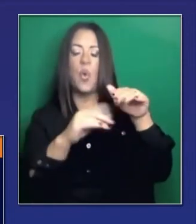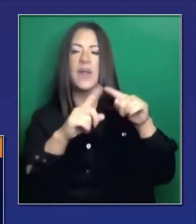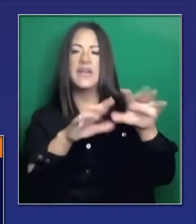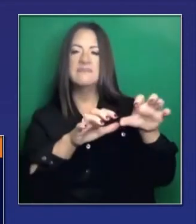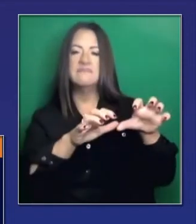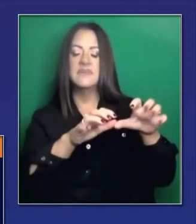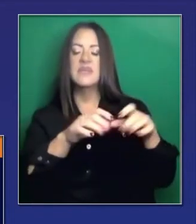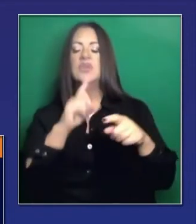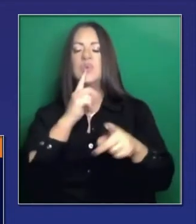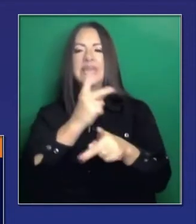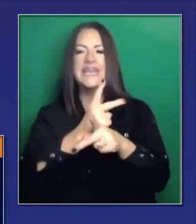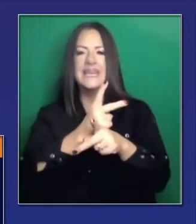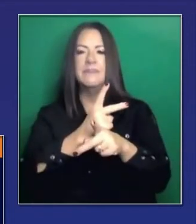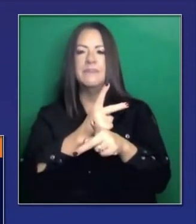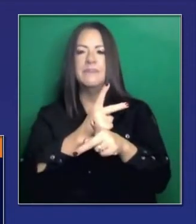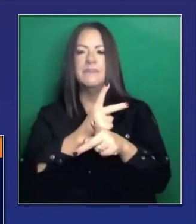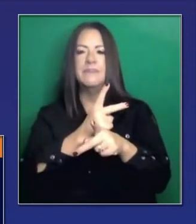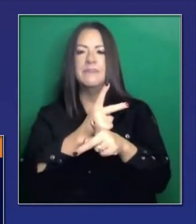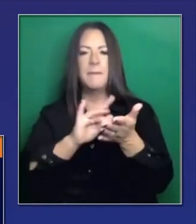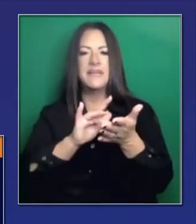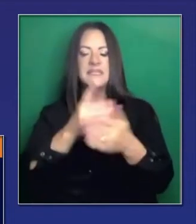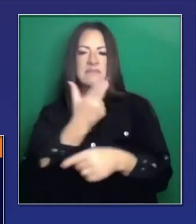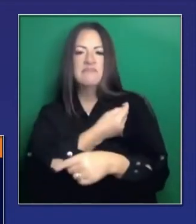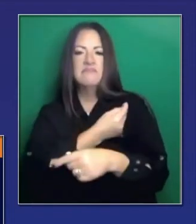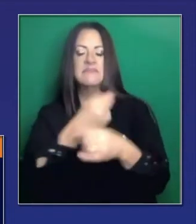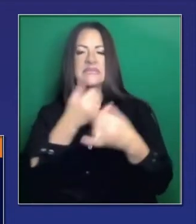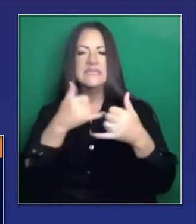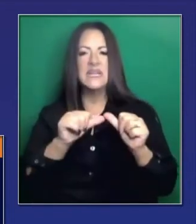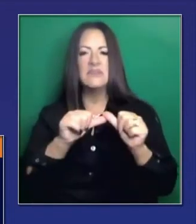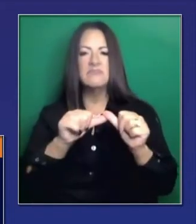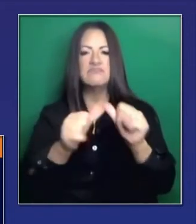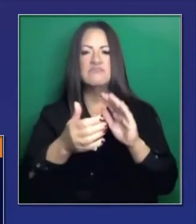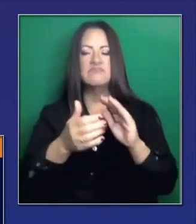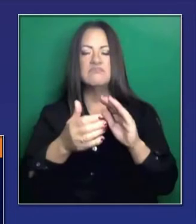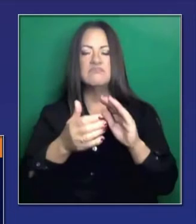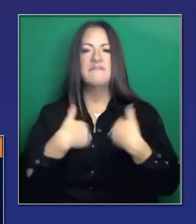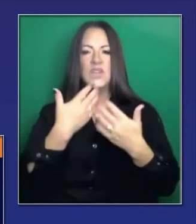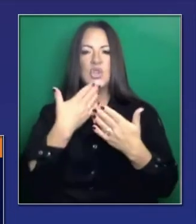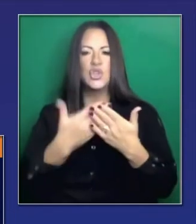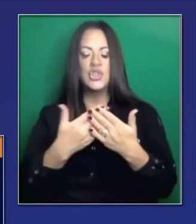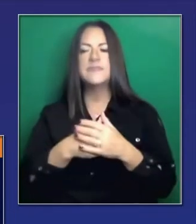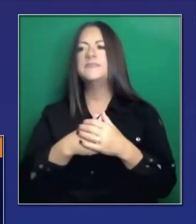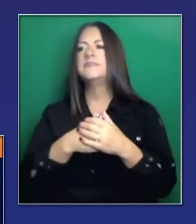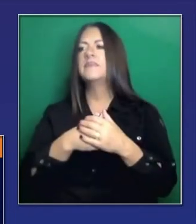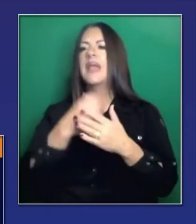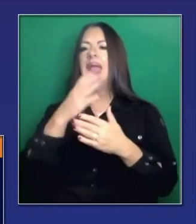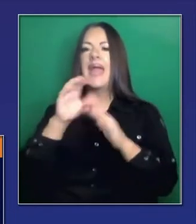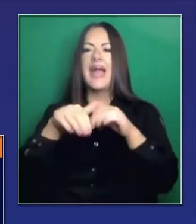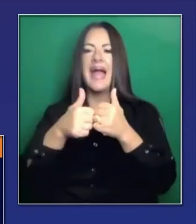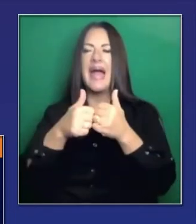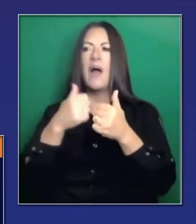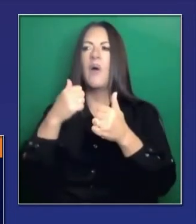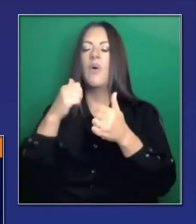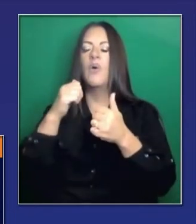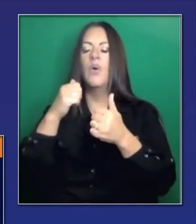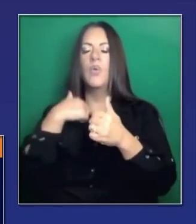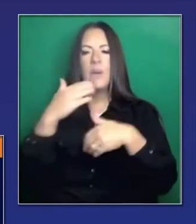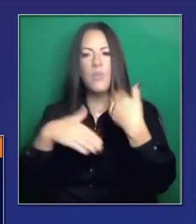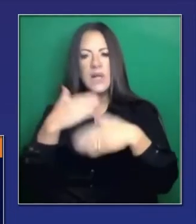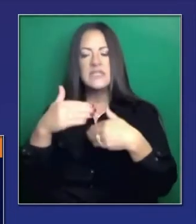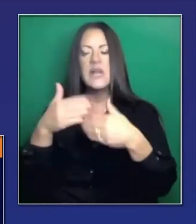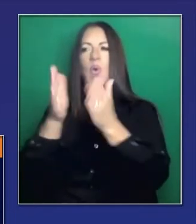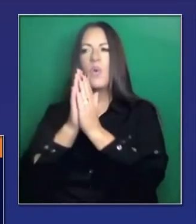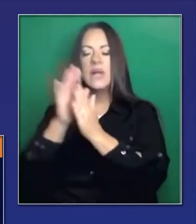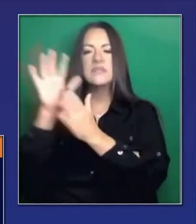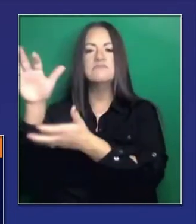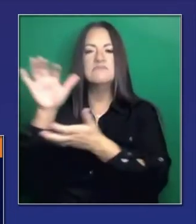necesarios para distribuir las vacunas son esenciales y son cuestiones con las que estamos lidiando. Hielo seco para propósitos